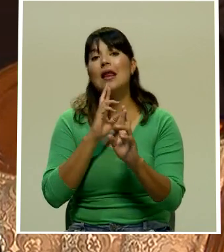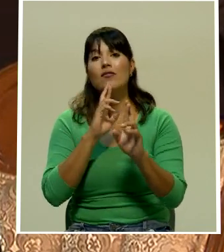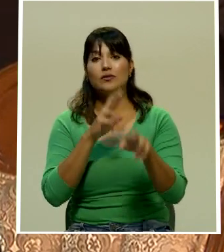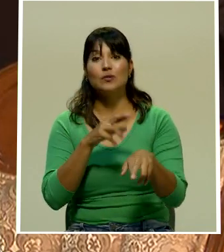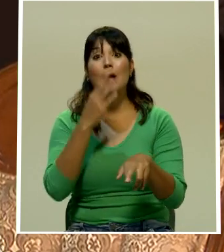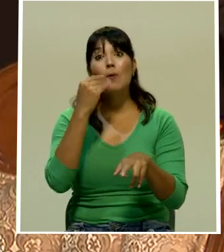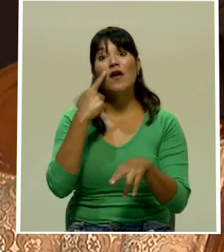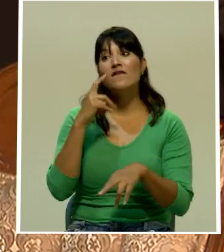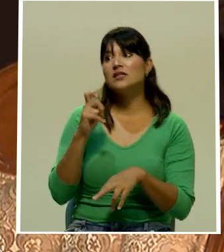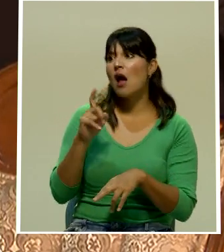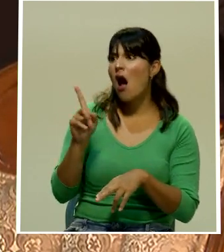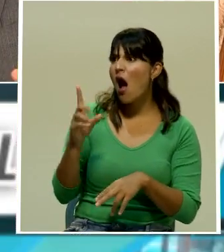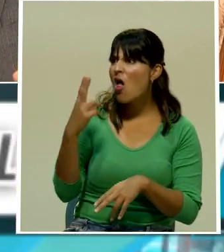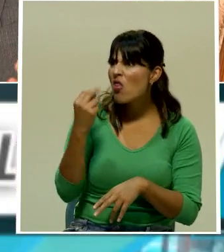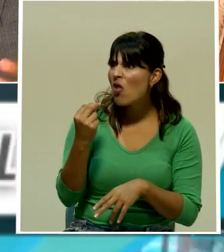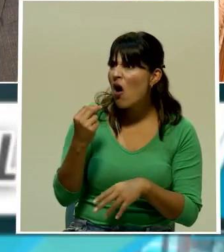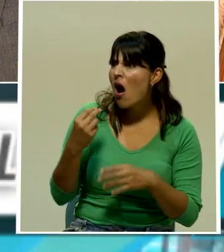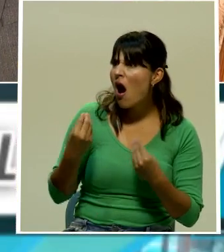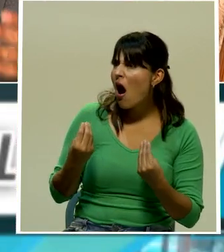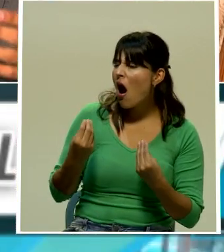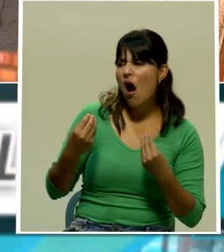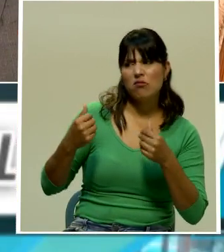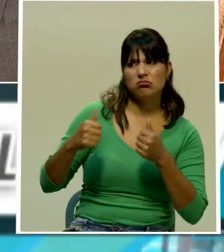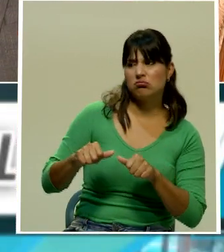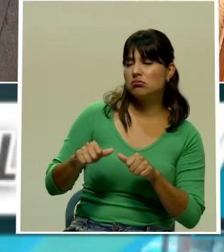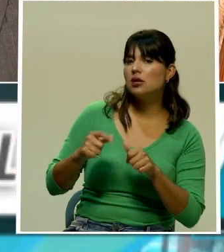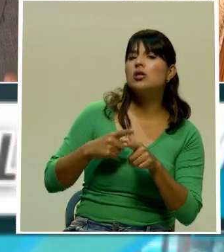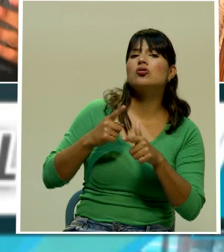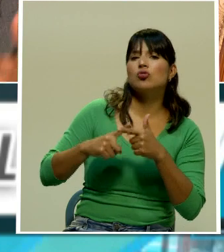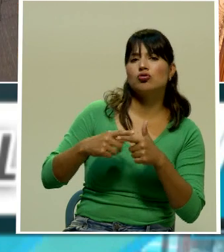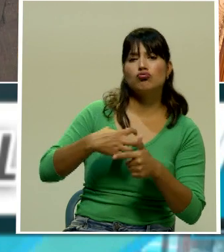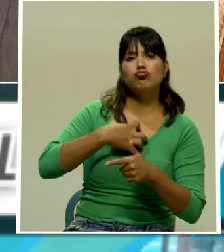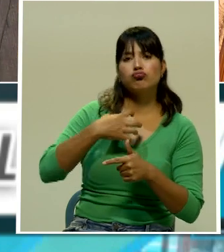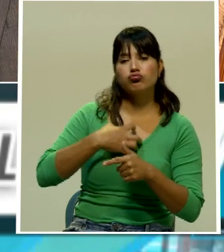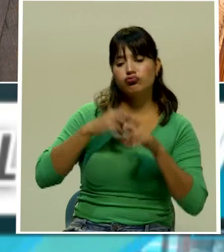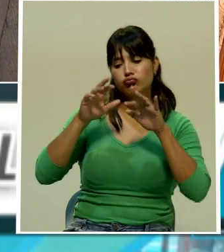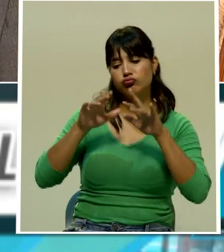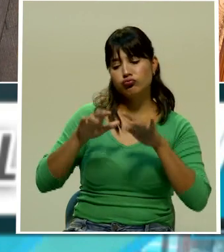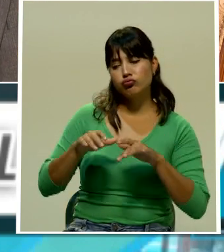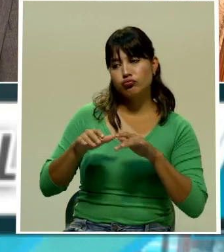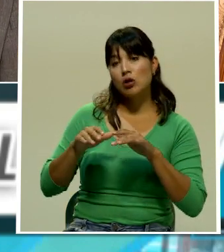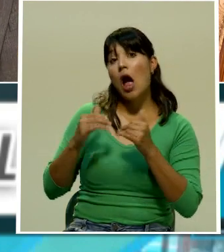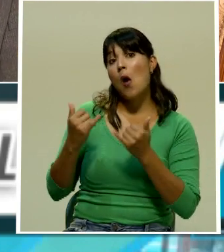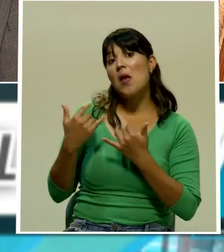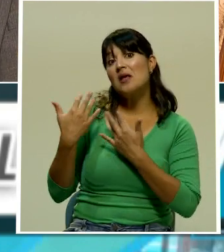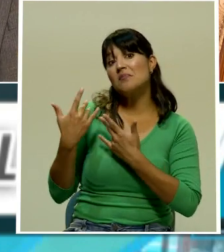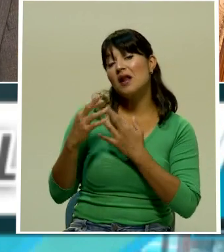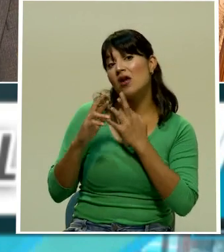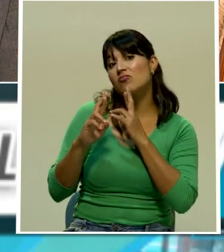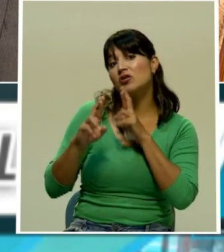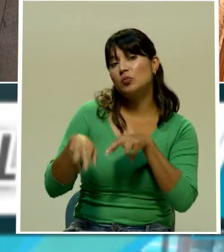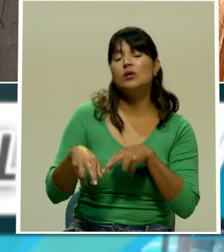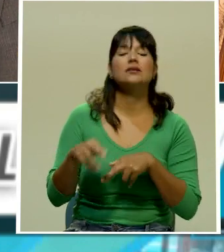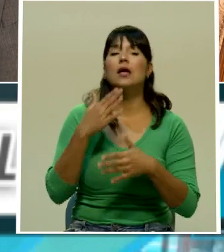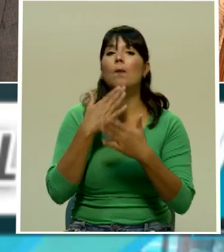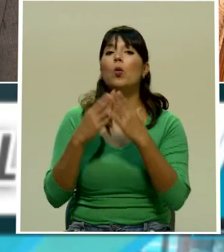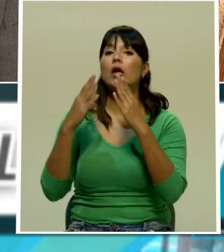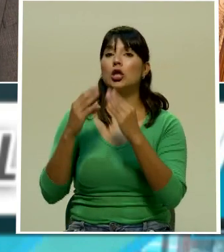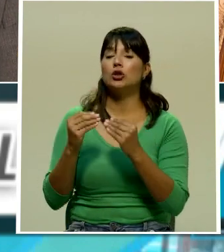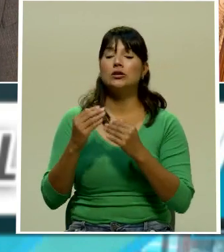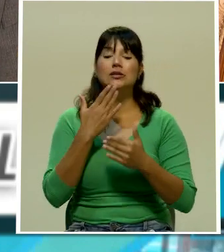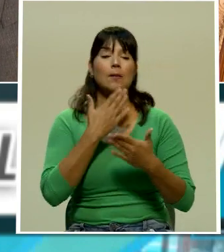apelación que ha planteado el Ministerio Público sobre este caso en particular. Regreso con usted al estudio donde tiene más detalles. Buenas noches.